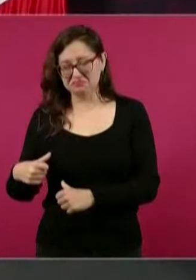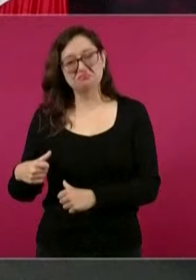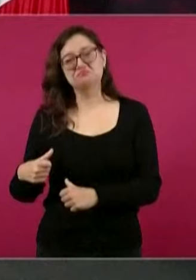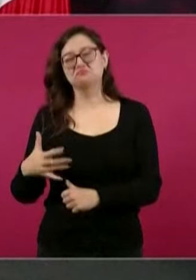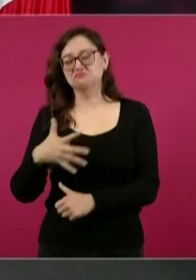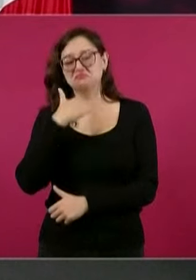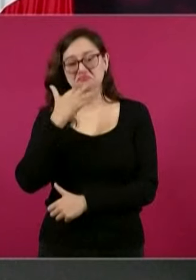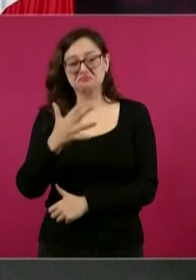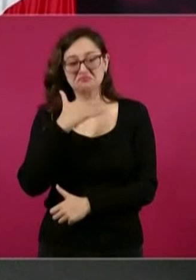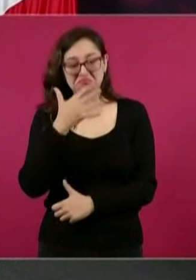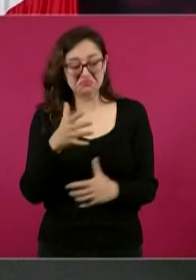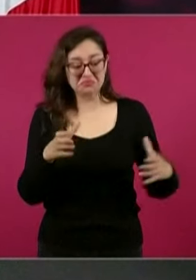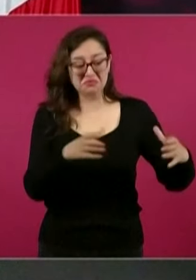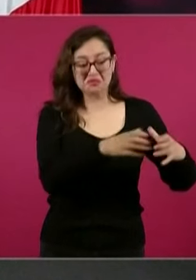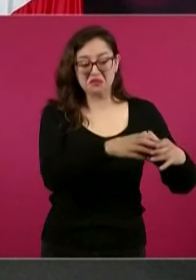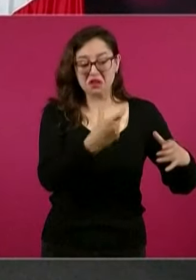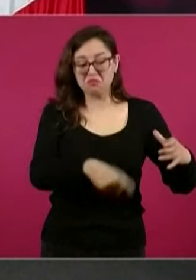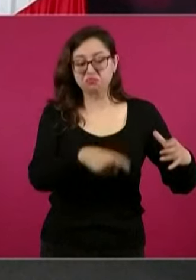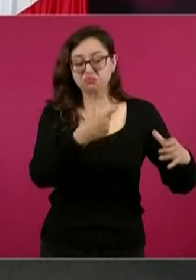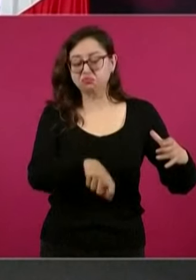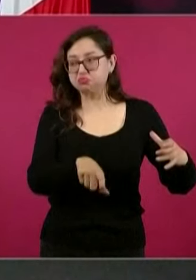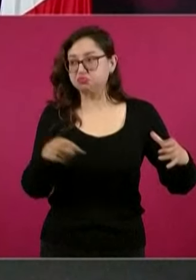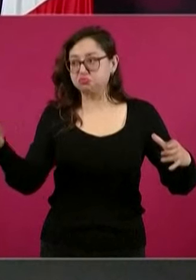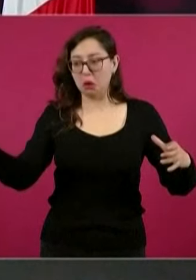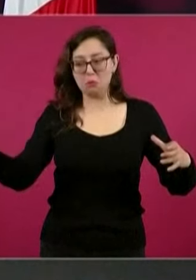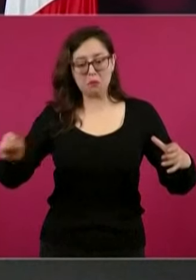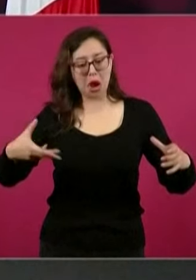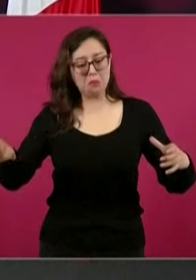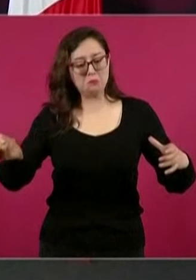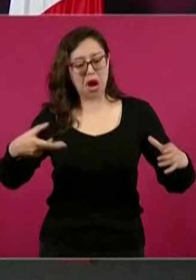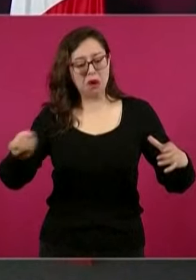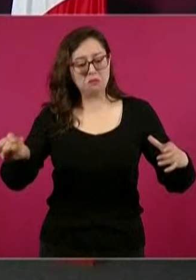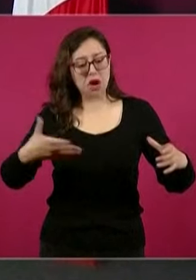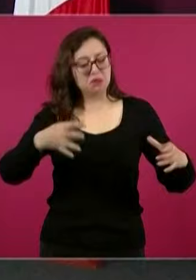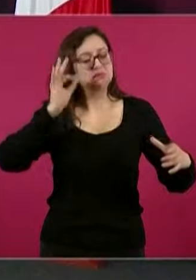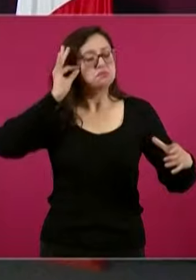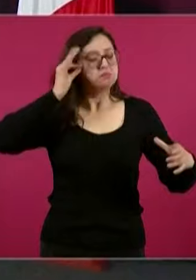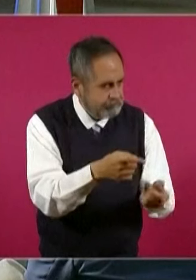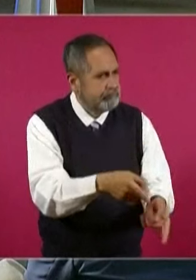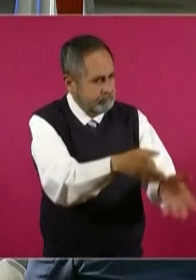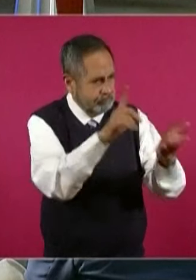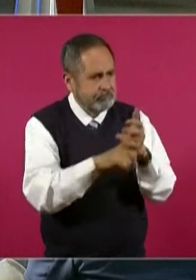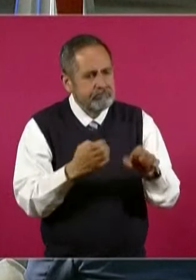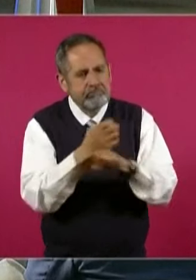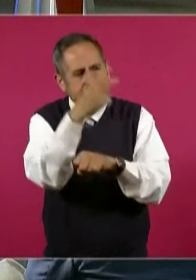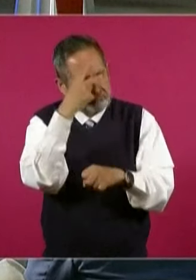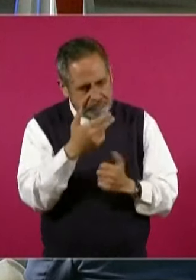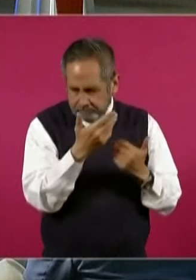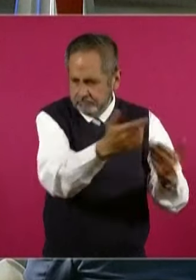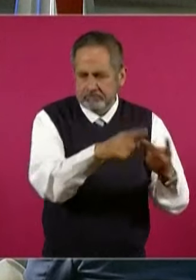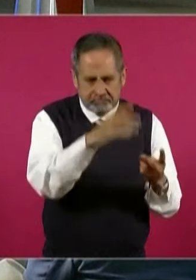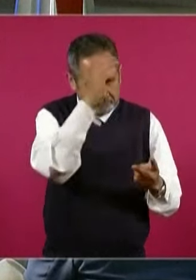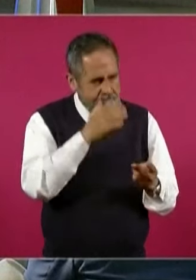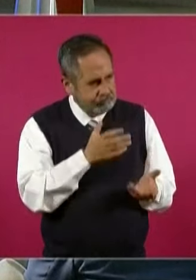rapaz que se ha dedicado a saquear al país. Con la reforma,